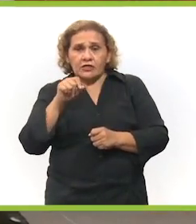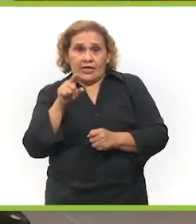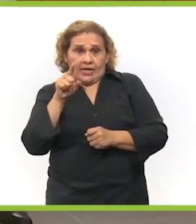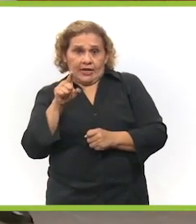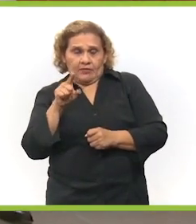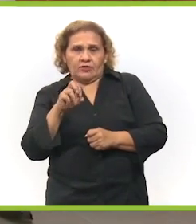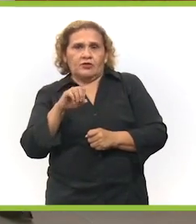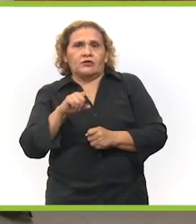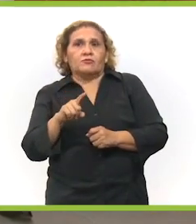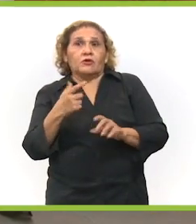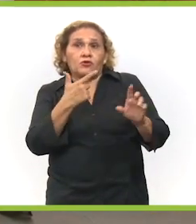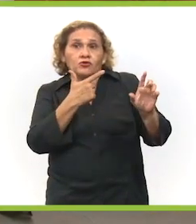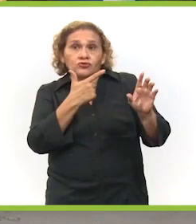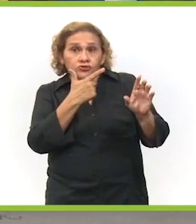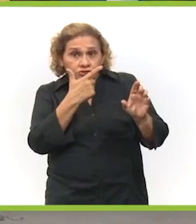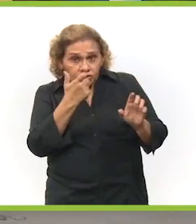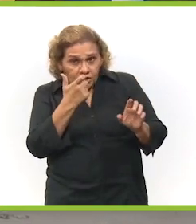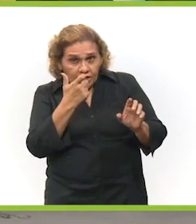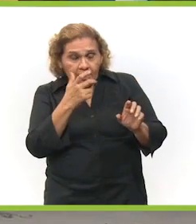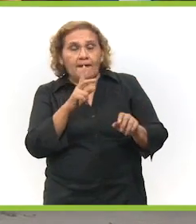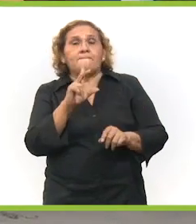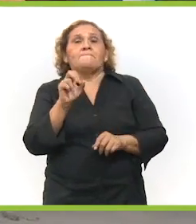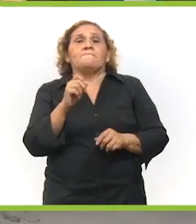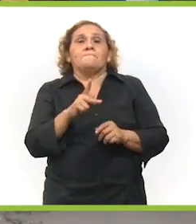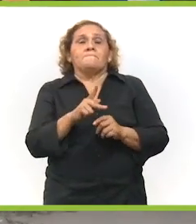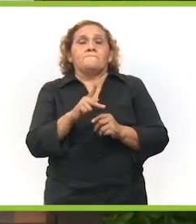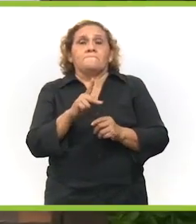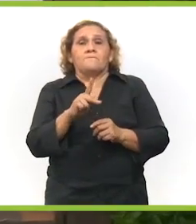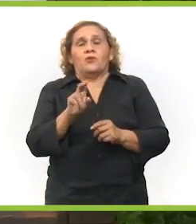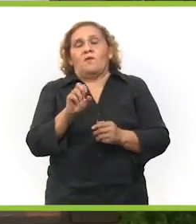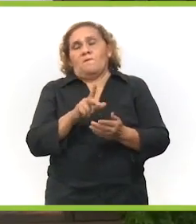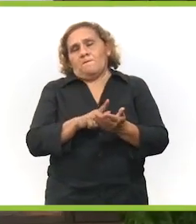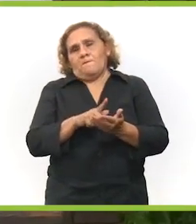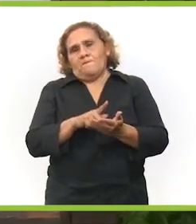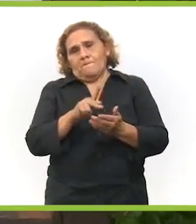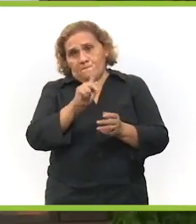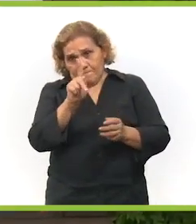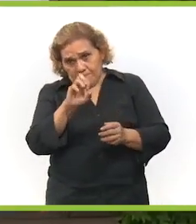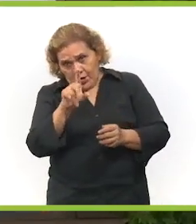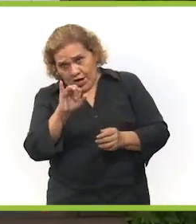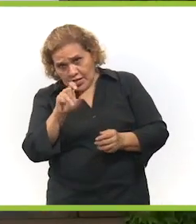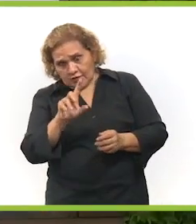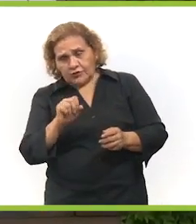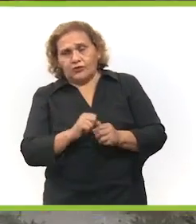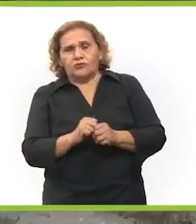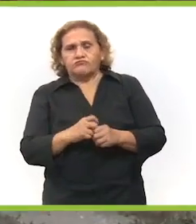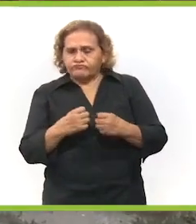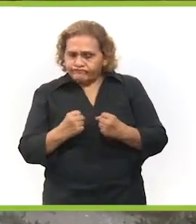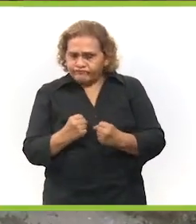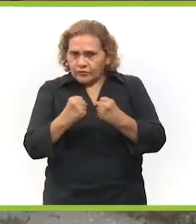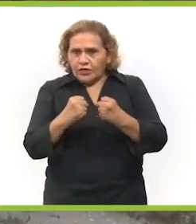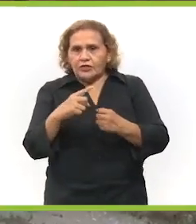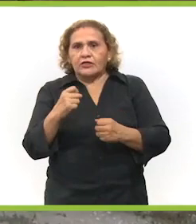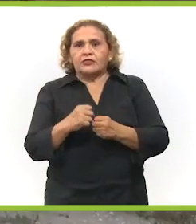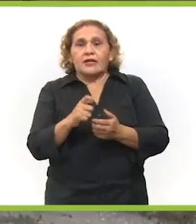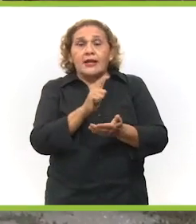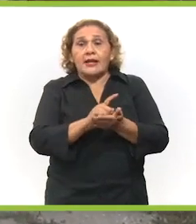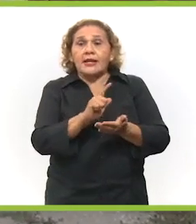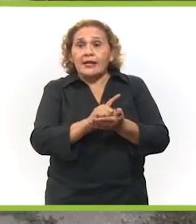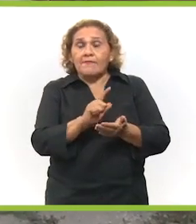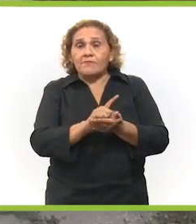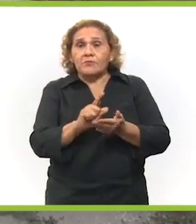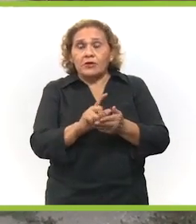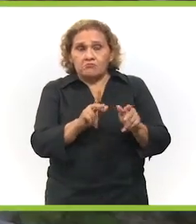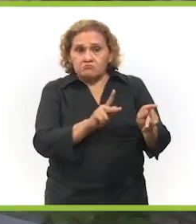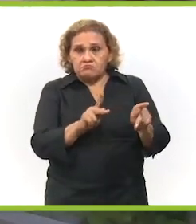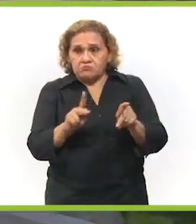residuos sólidos urbanos en las playas. Y fueron siete playas que salieron certificadas, lo cual es muy bueno, porque nos garantiza